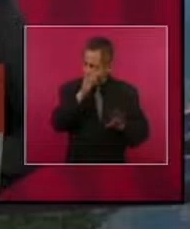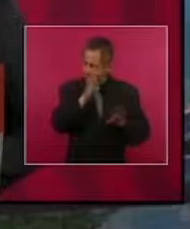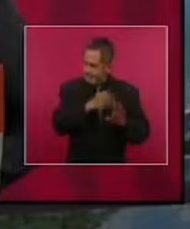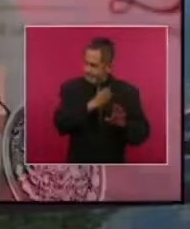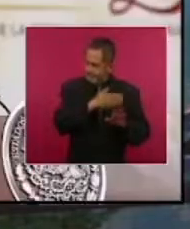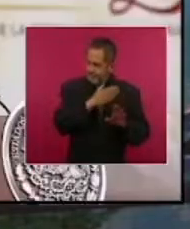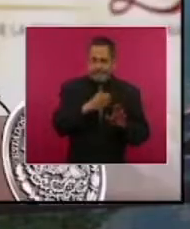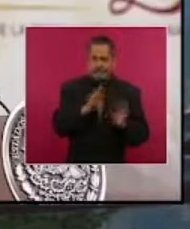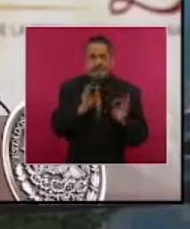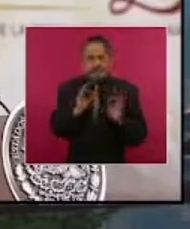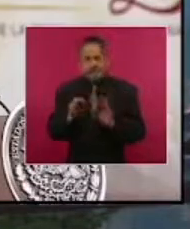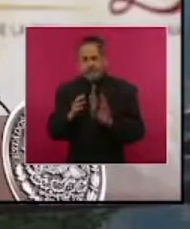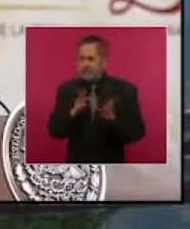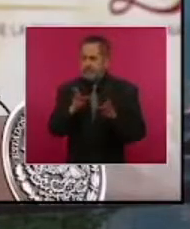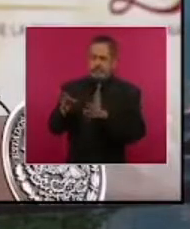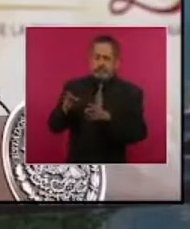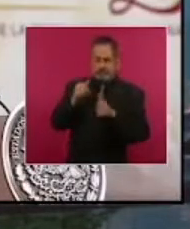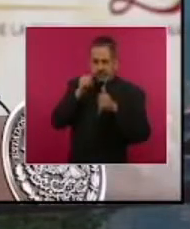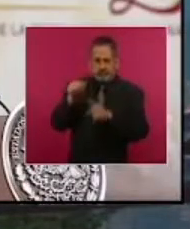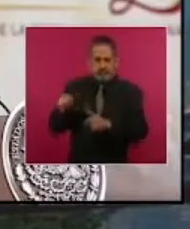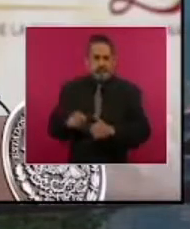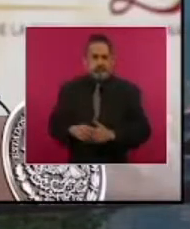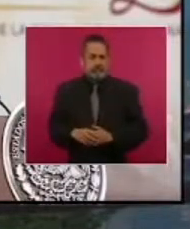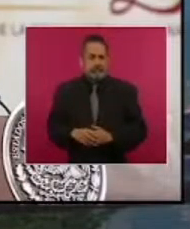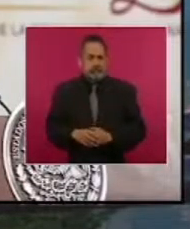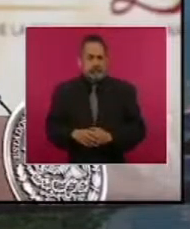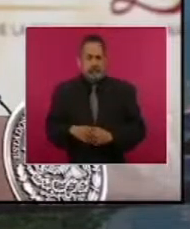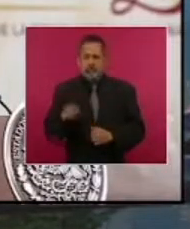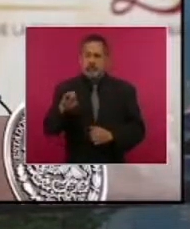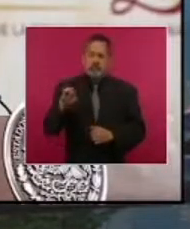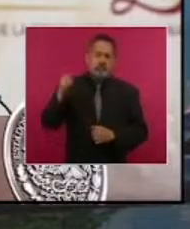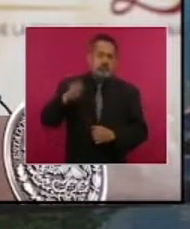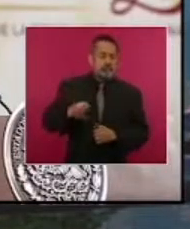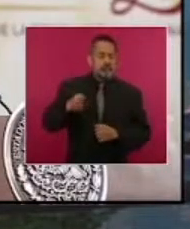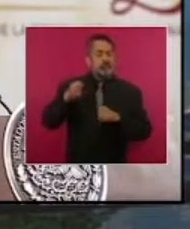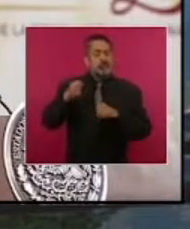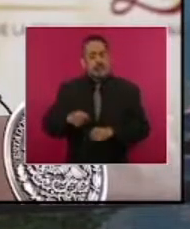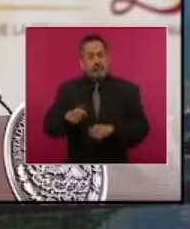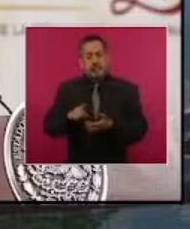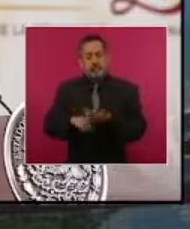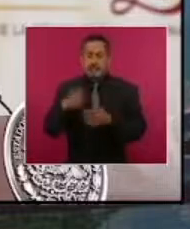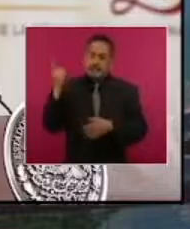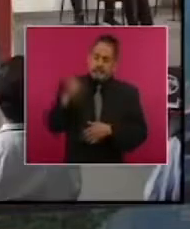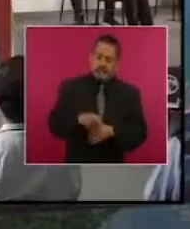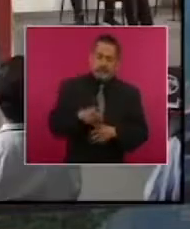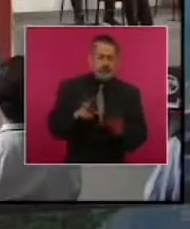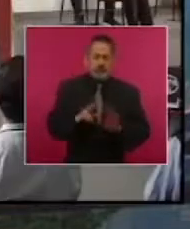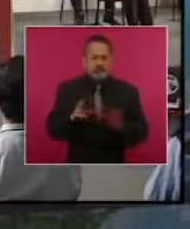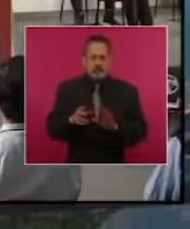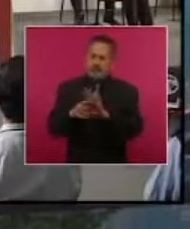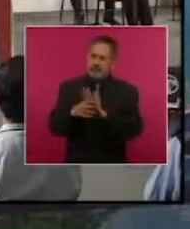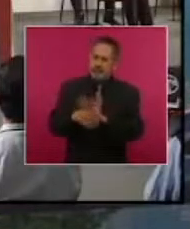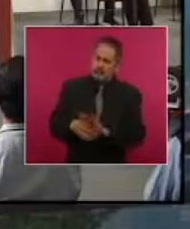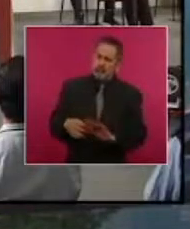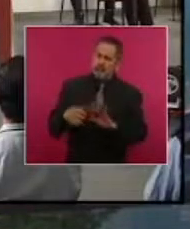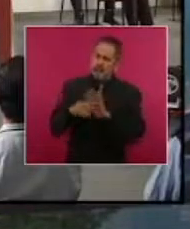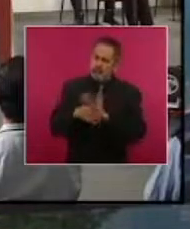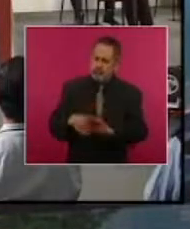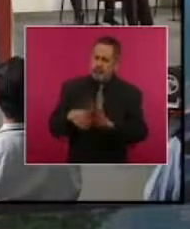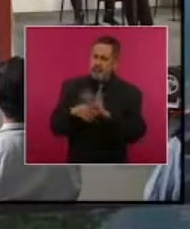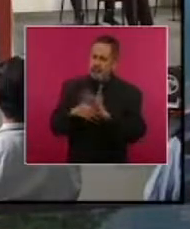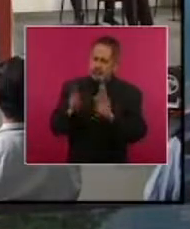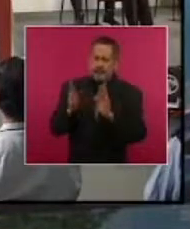pretende determinar las condiciones físico-mecánicas de los vehículos con un peso bruto vehicular que no